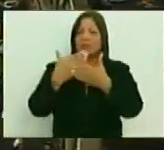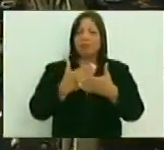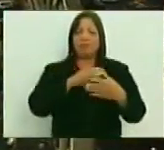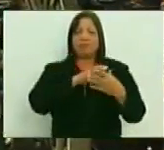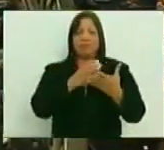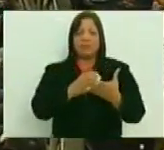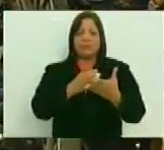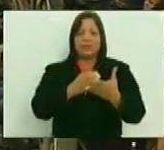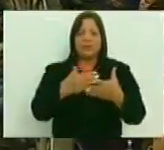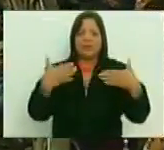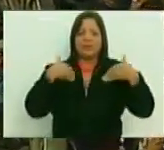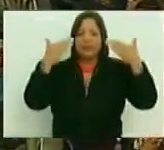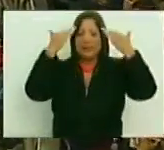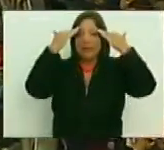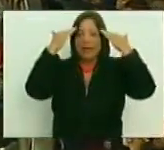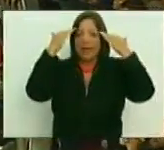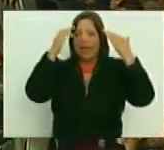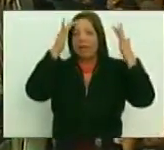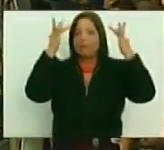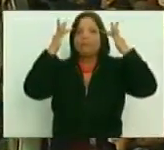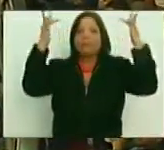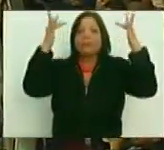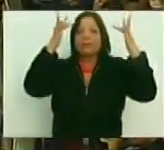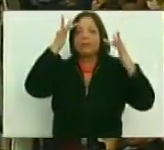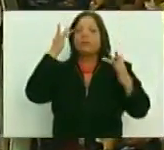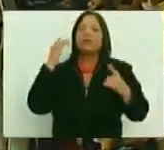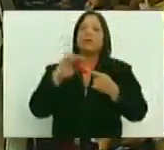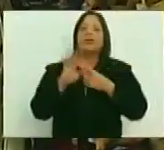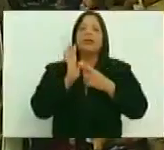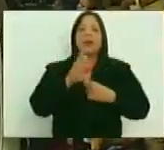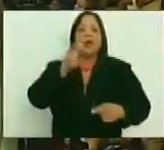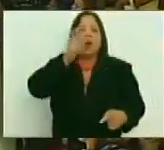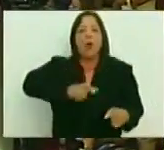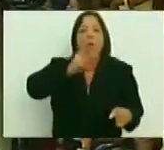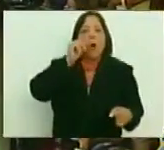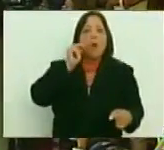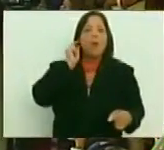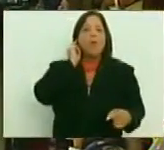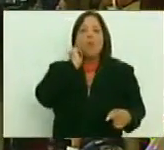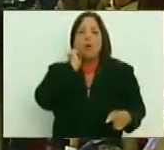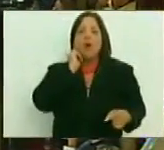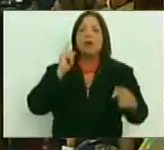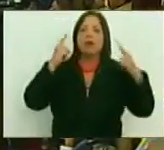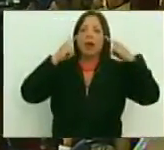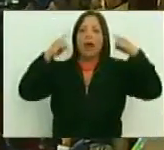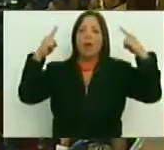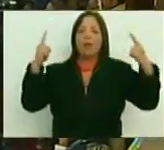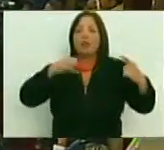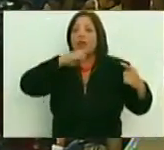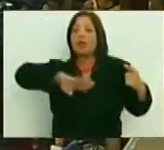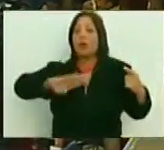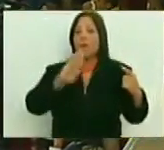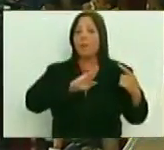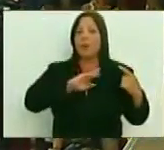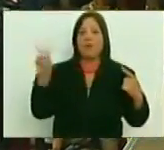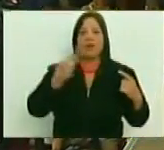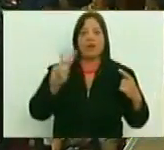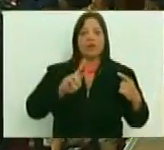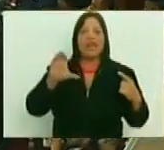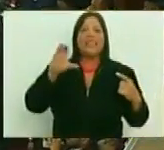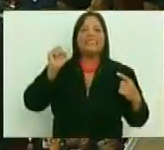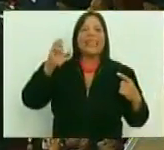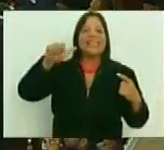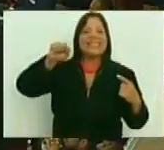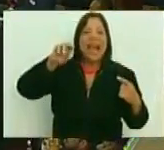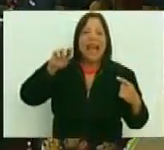portadoras de saberes tradicionales, destacando a personajes emblemáticos de esa historia venezolana, como es César